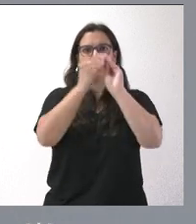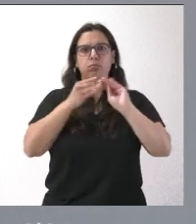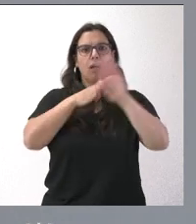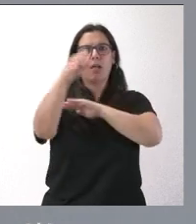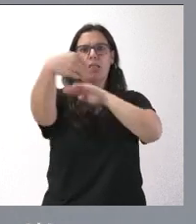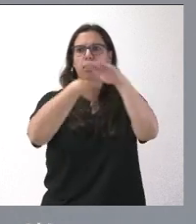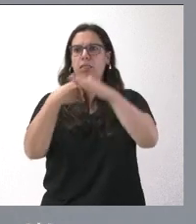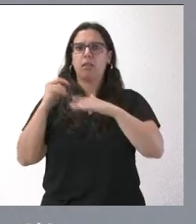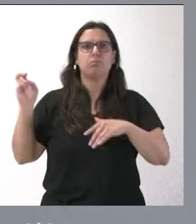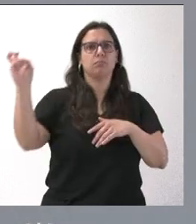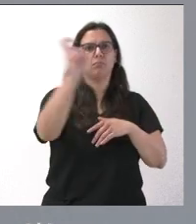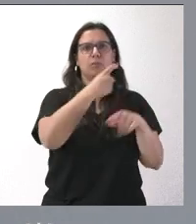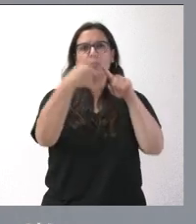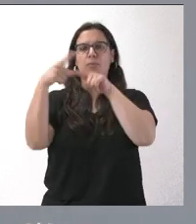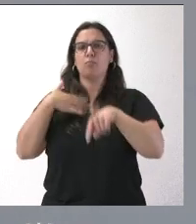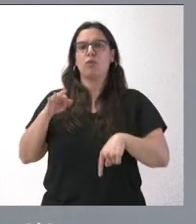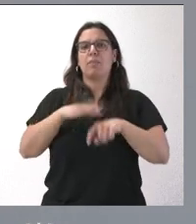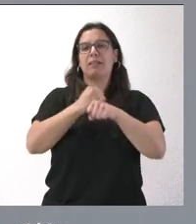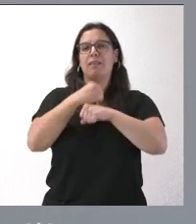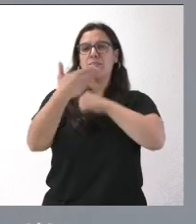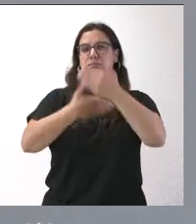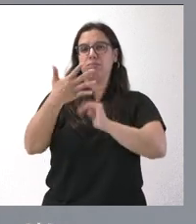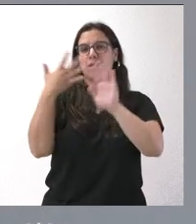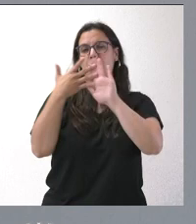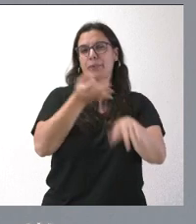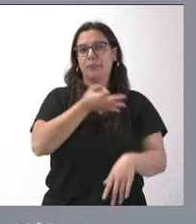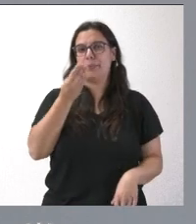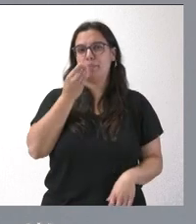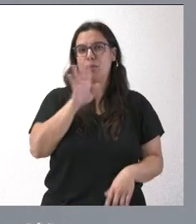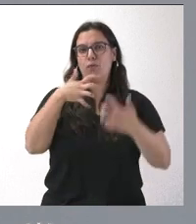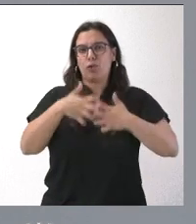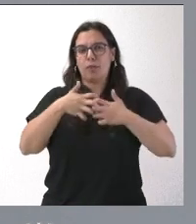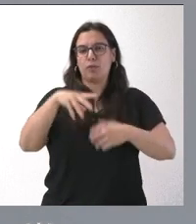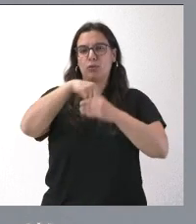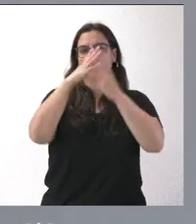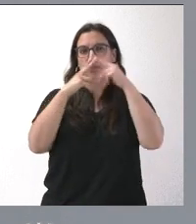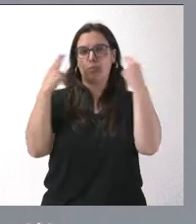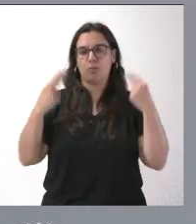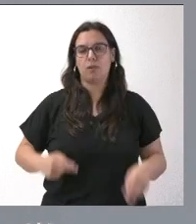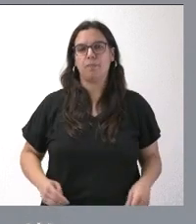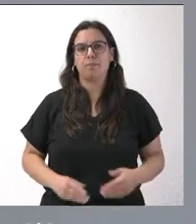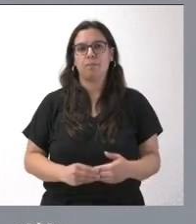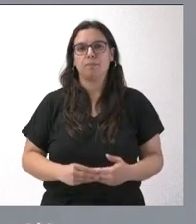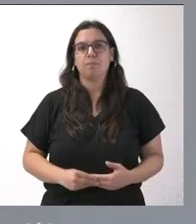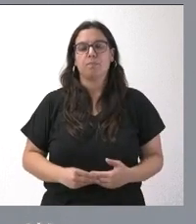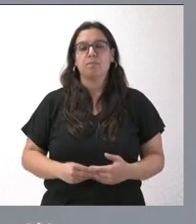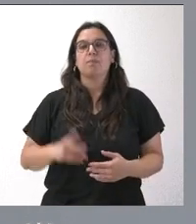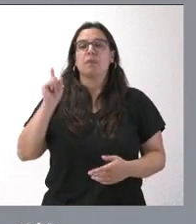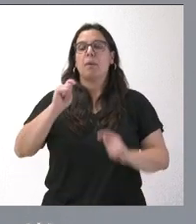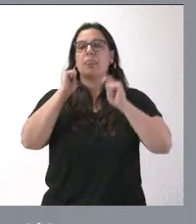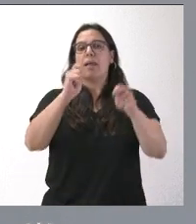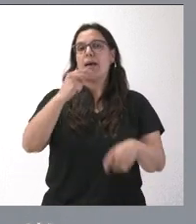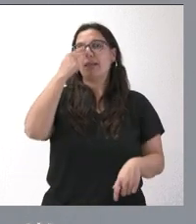cualquier dispositivo y, por tanto, la mejora de la eficiencia y eficacia en el funcionamiento de la Administración Pública. Hemos declarado de interés